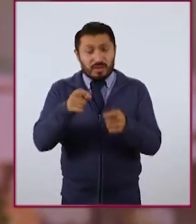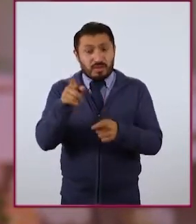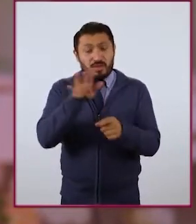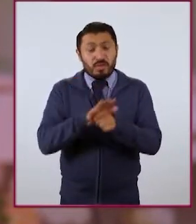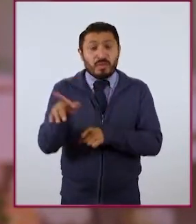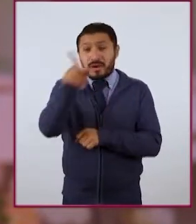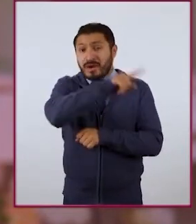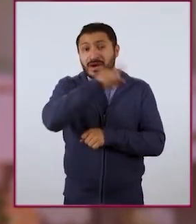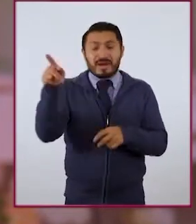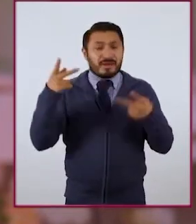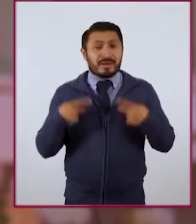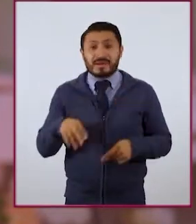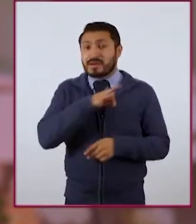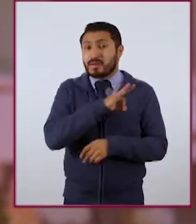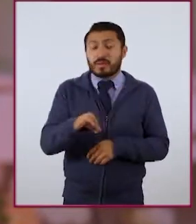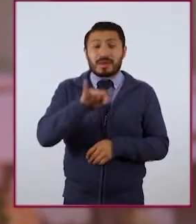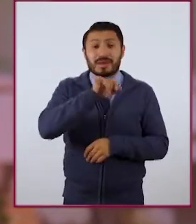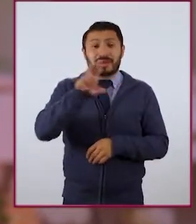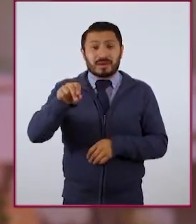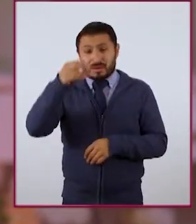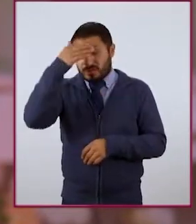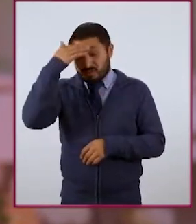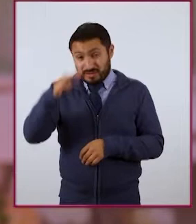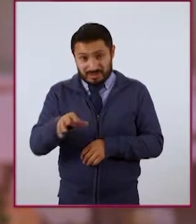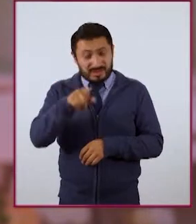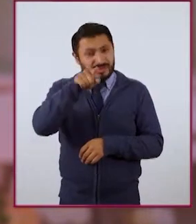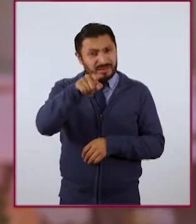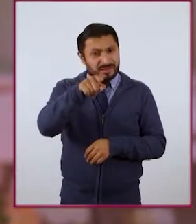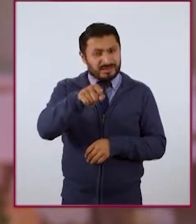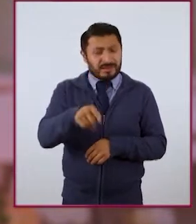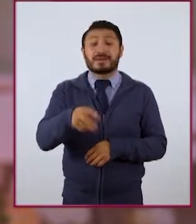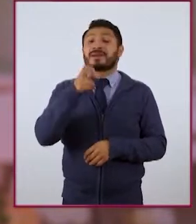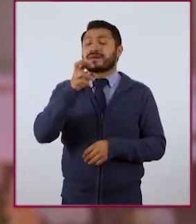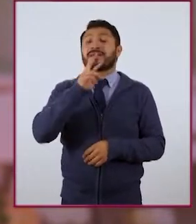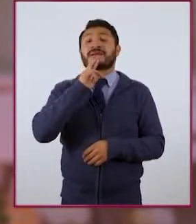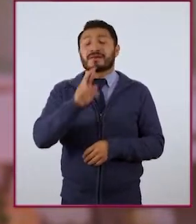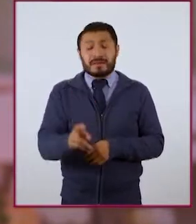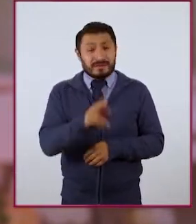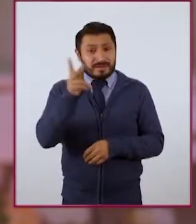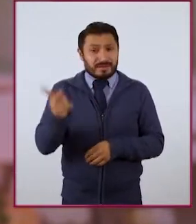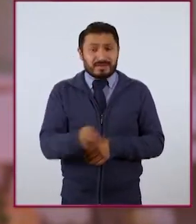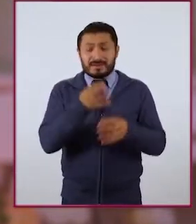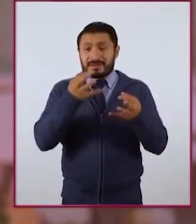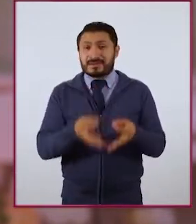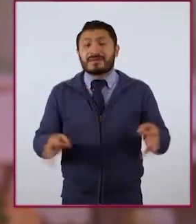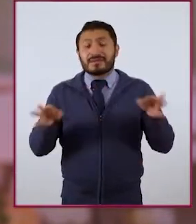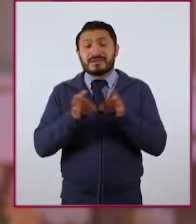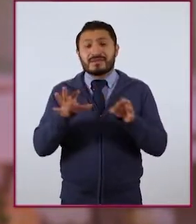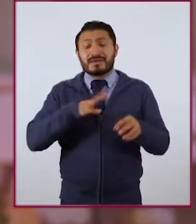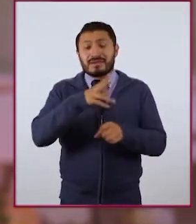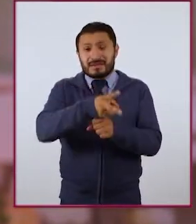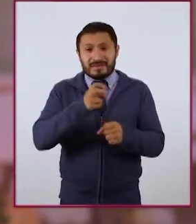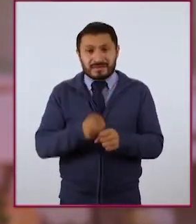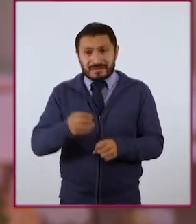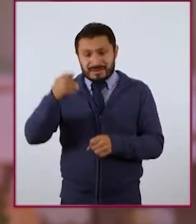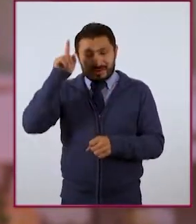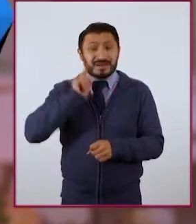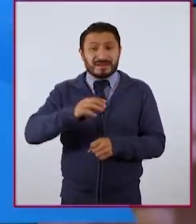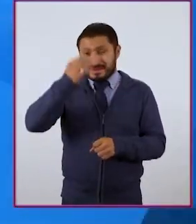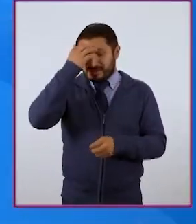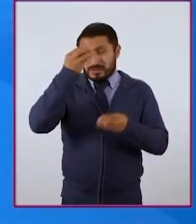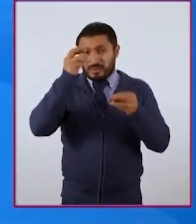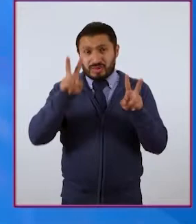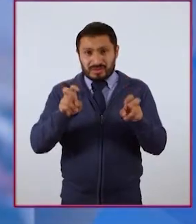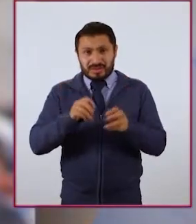demás personas pueden y no pueden saber de ti? Pues para contestar a estas preguntas tan importantes, tenemos una invitada que le sabe mucho a ese tema.